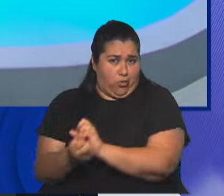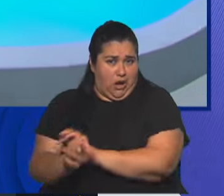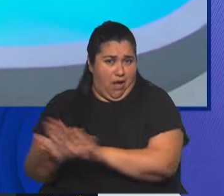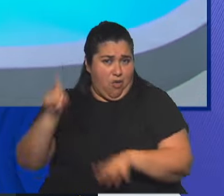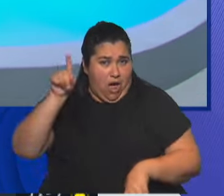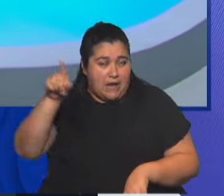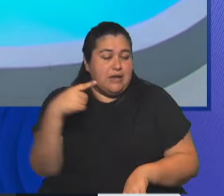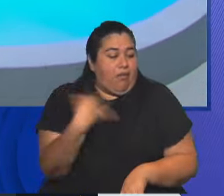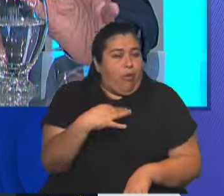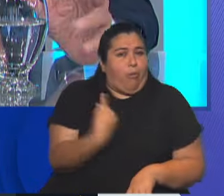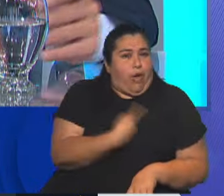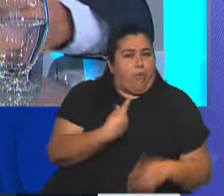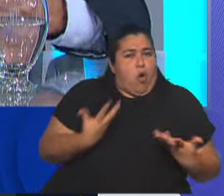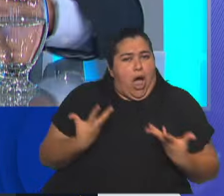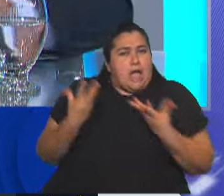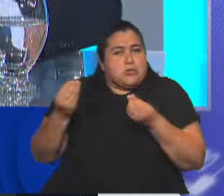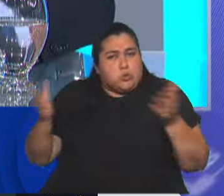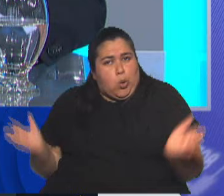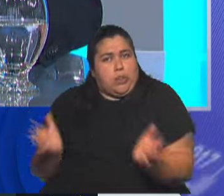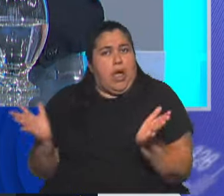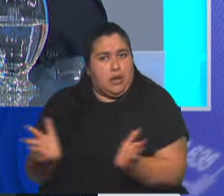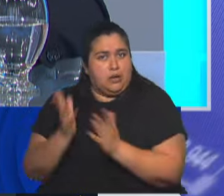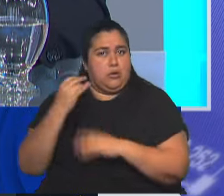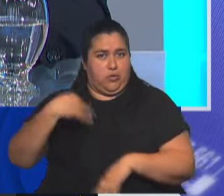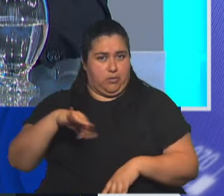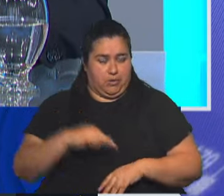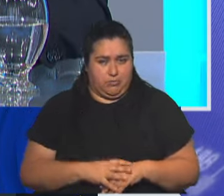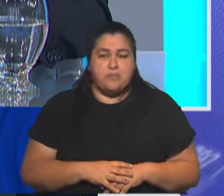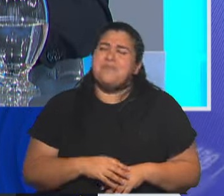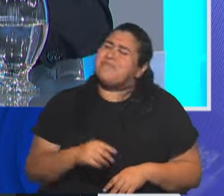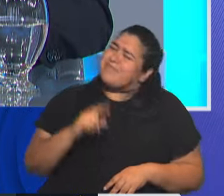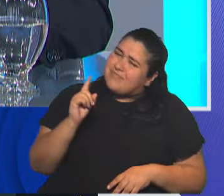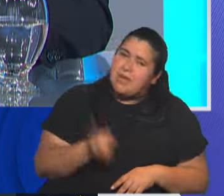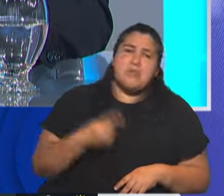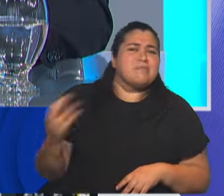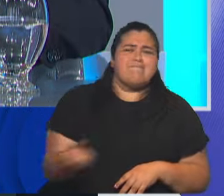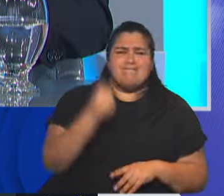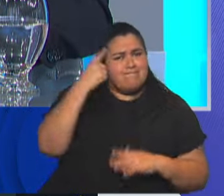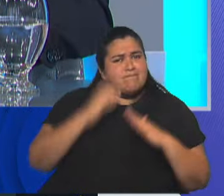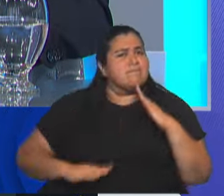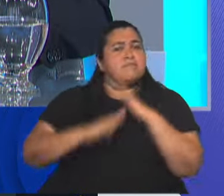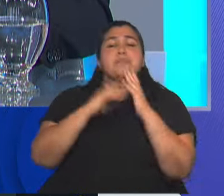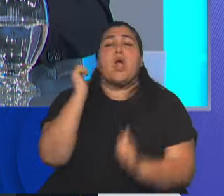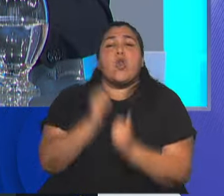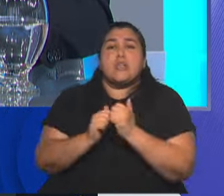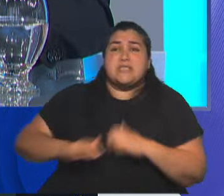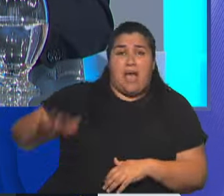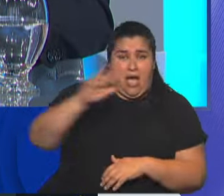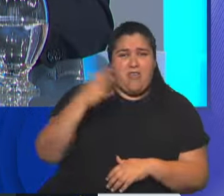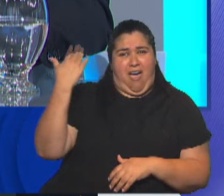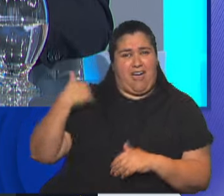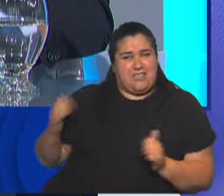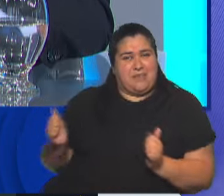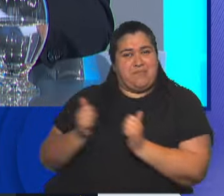hay que ayudarlos y, a su vez, algo vital que dice en Rosario, que es que me acompañan el doctor Ignacio